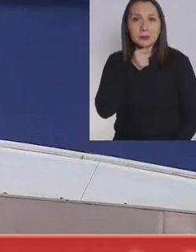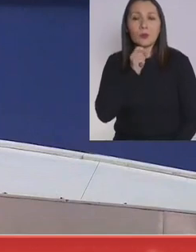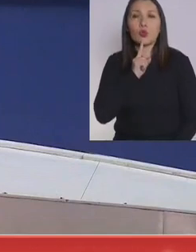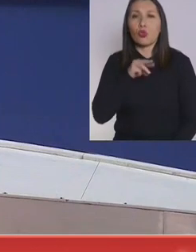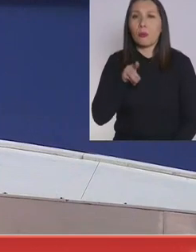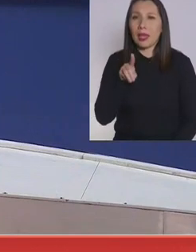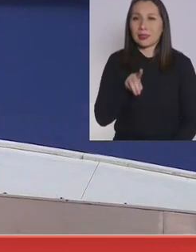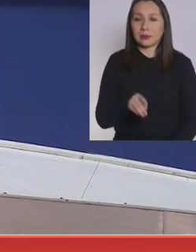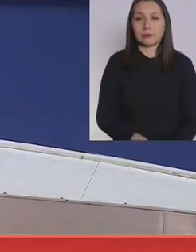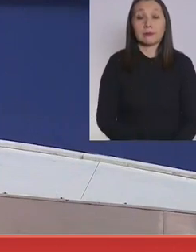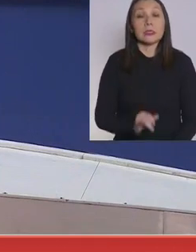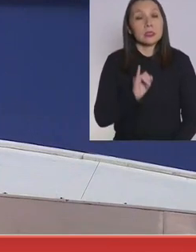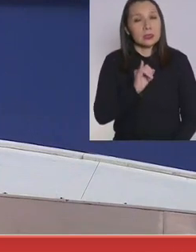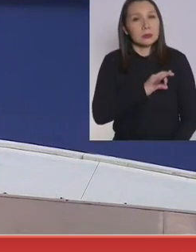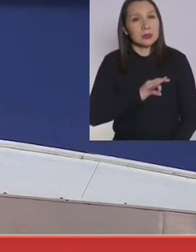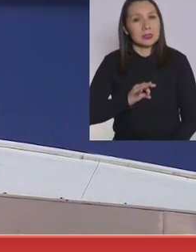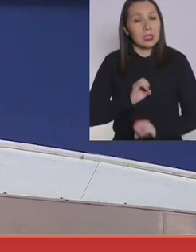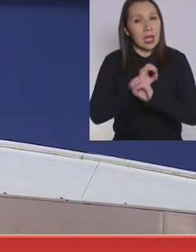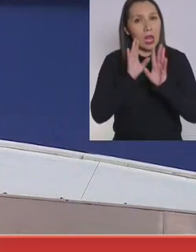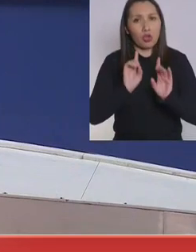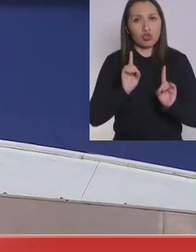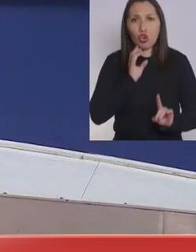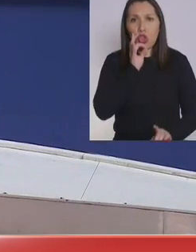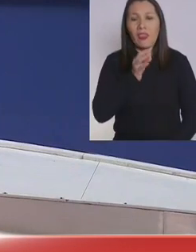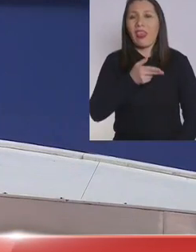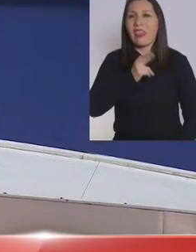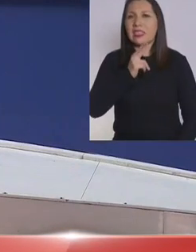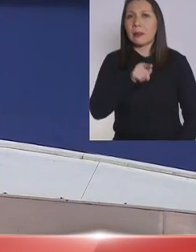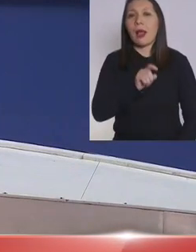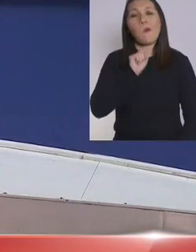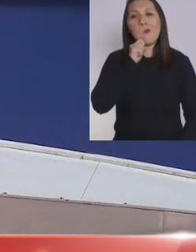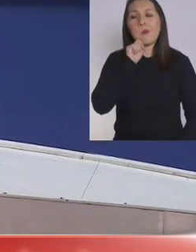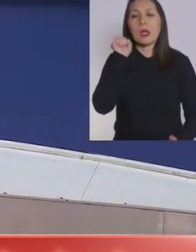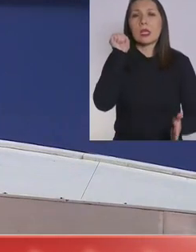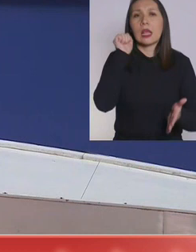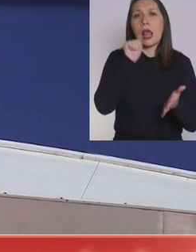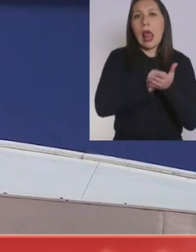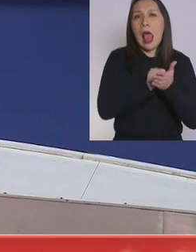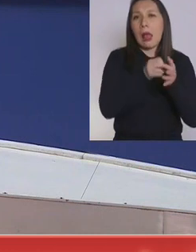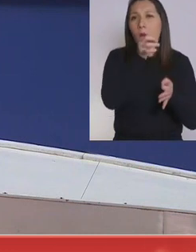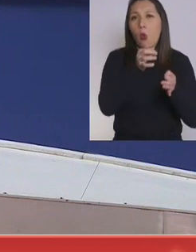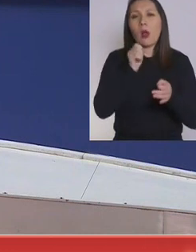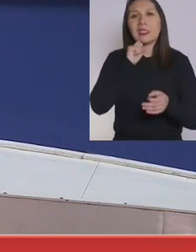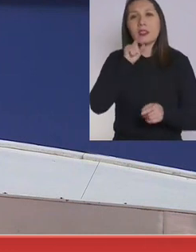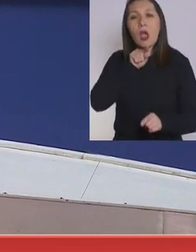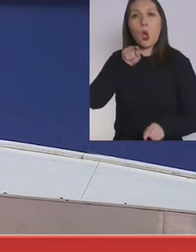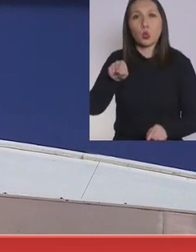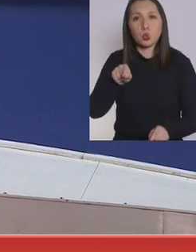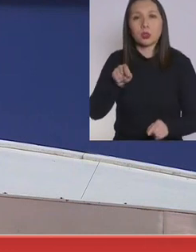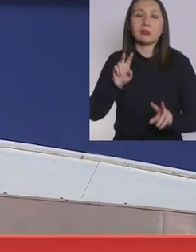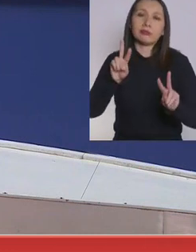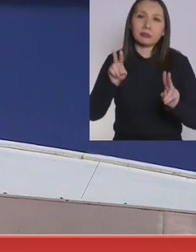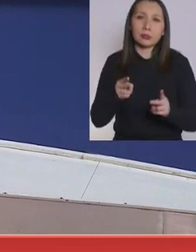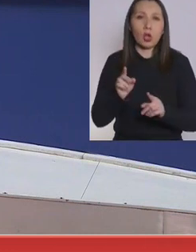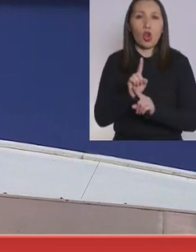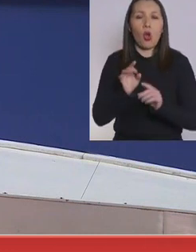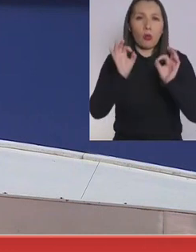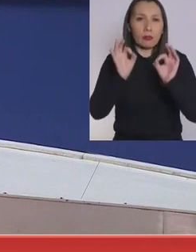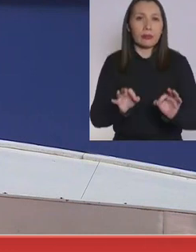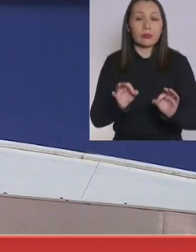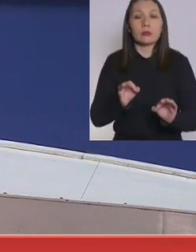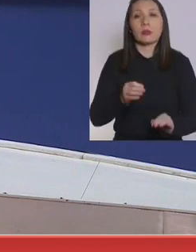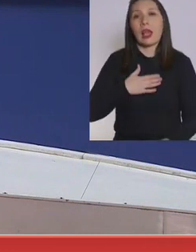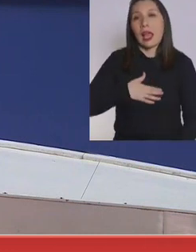Sí, ministro. Aclarar. No dije disparar. Dije que en la querella apuntaba a usted, pero claramente en un sentido figurado, no literal.